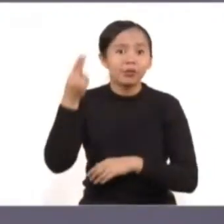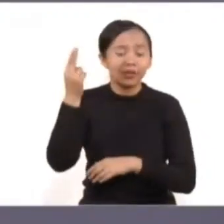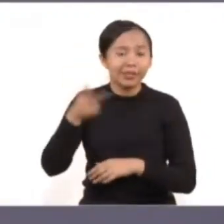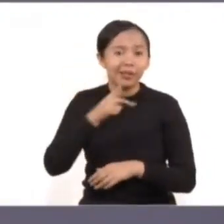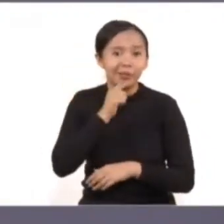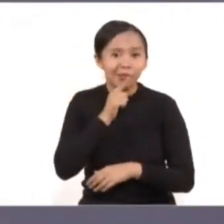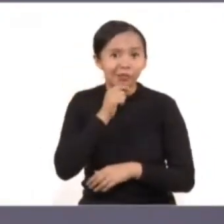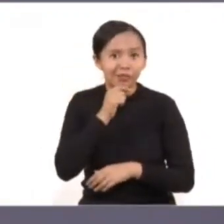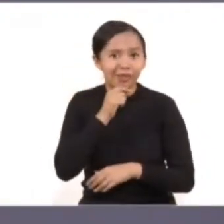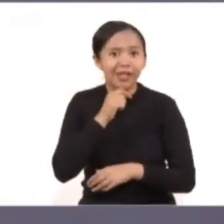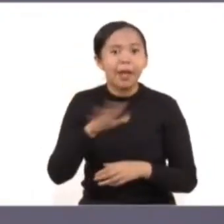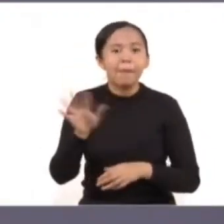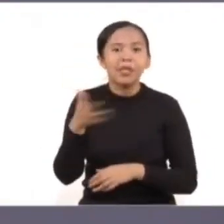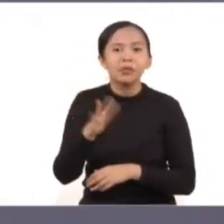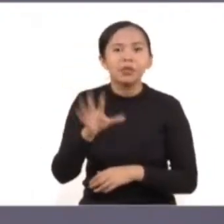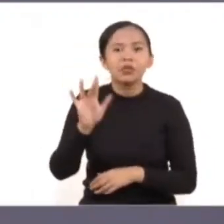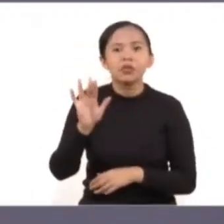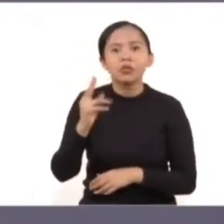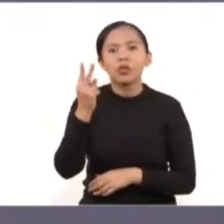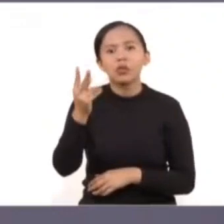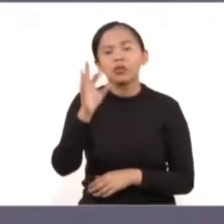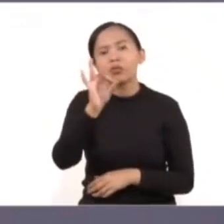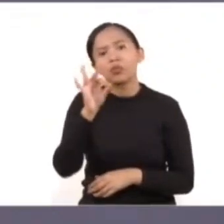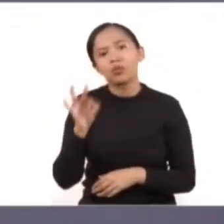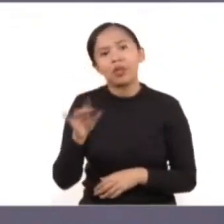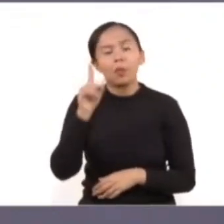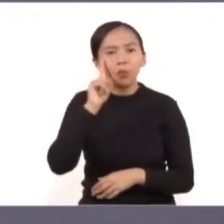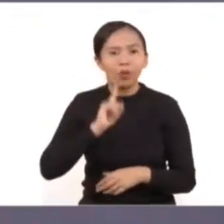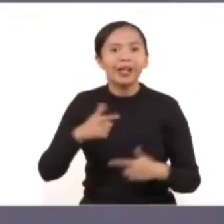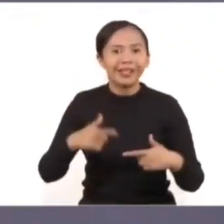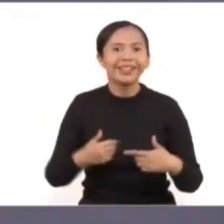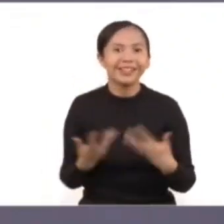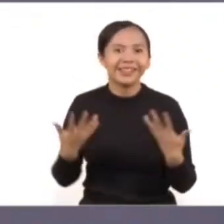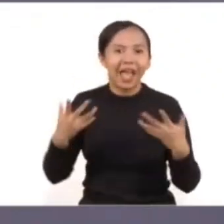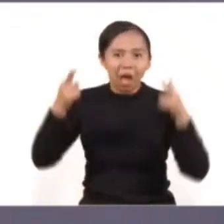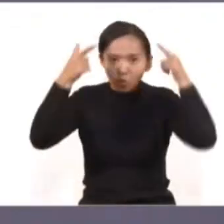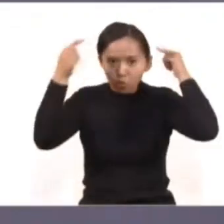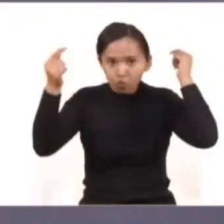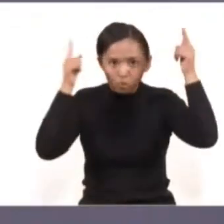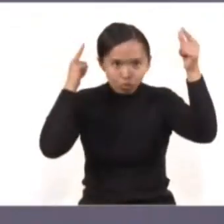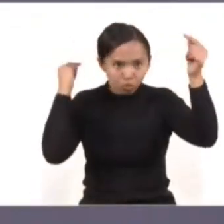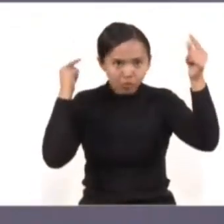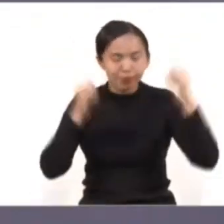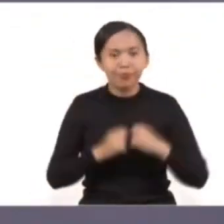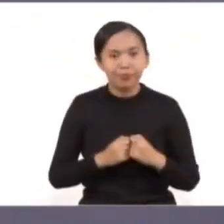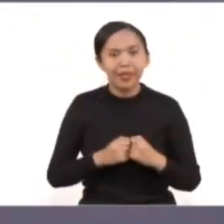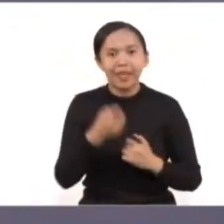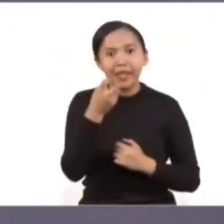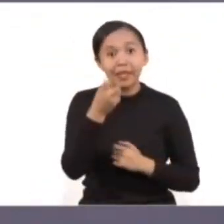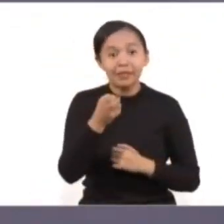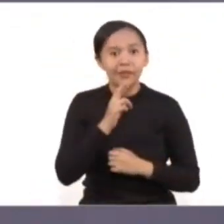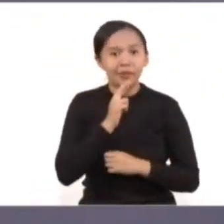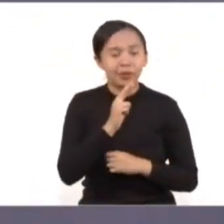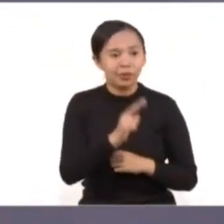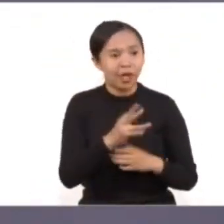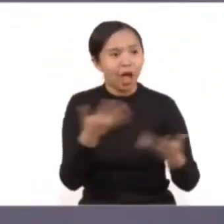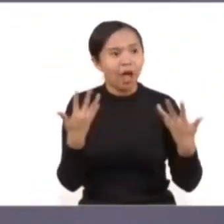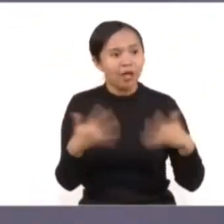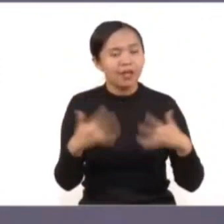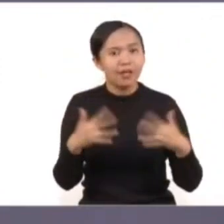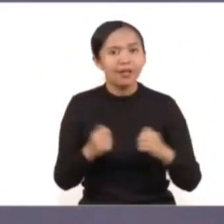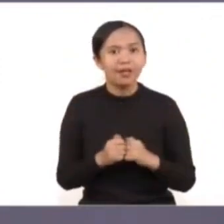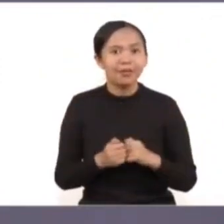de la Policía, el 52 por ciento fueron mujeres, que cabe mencionar es el resultado de promover la